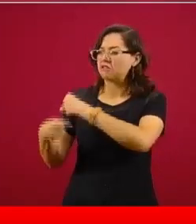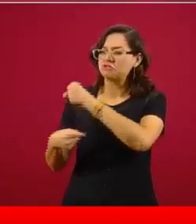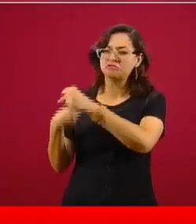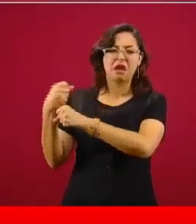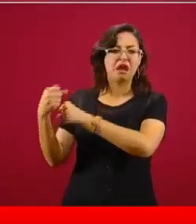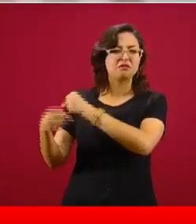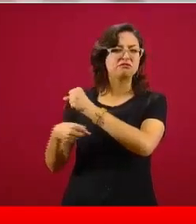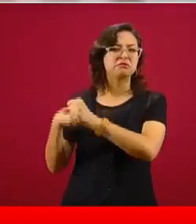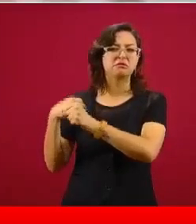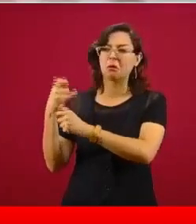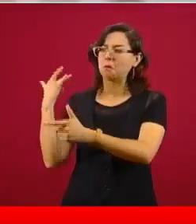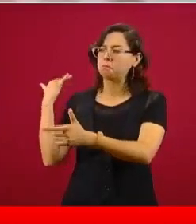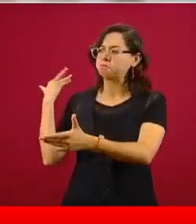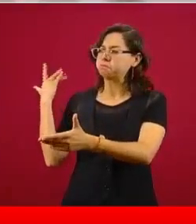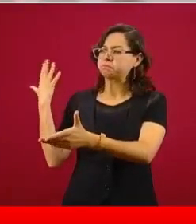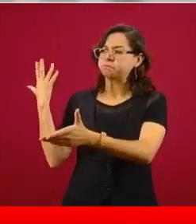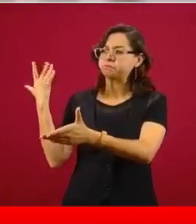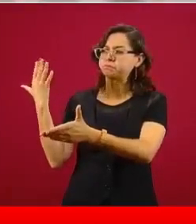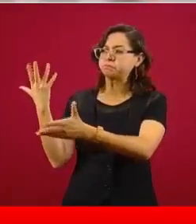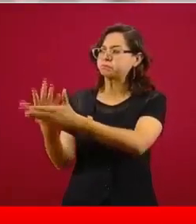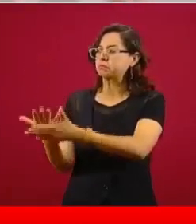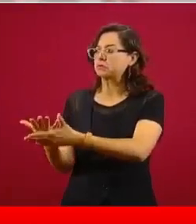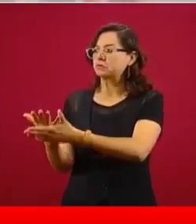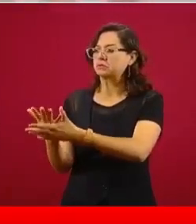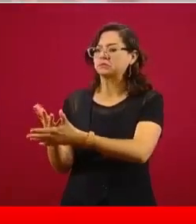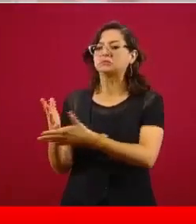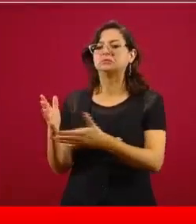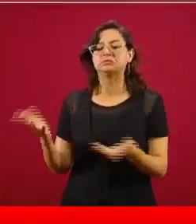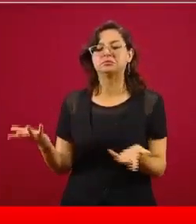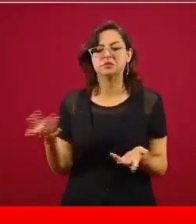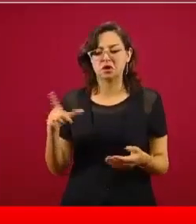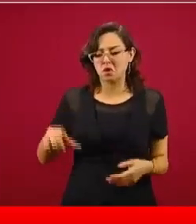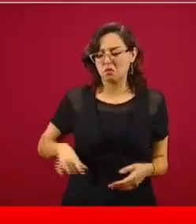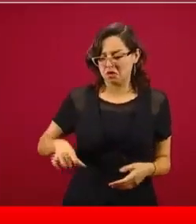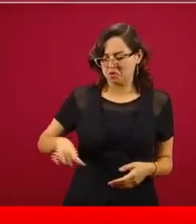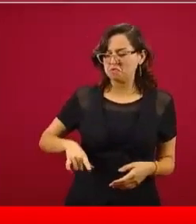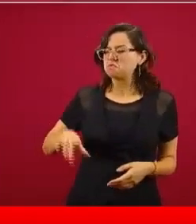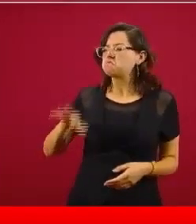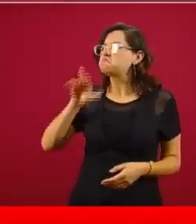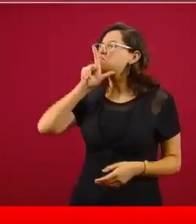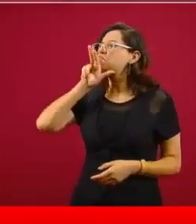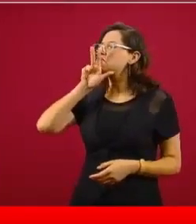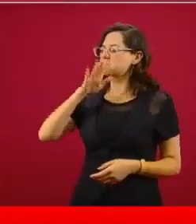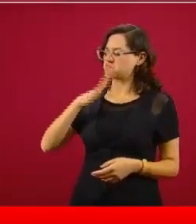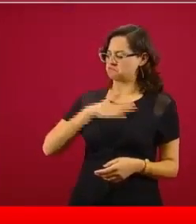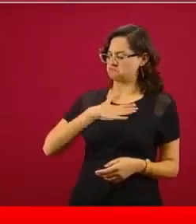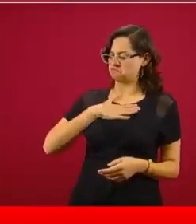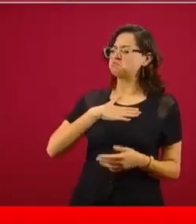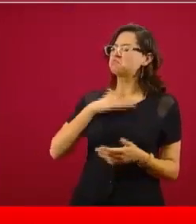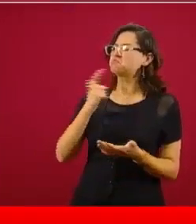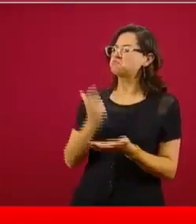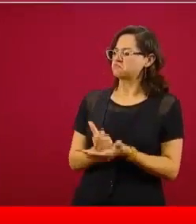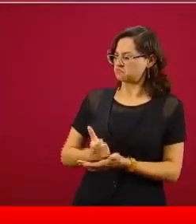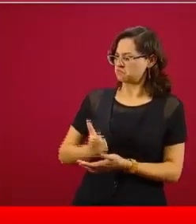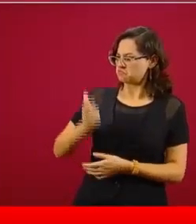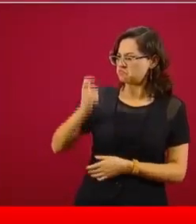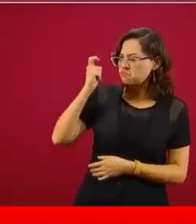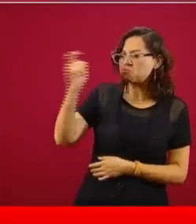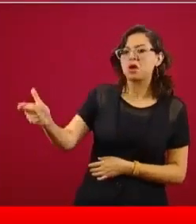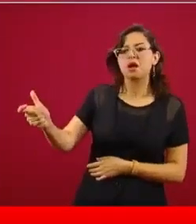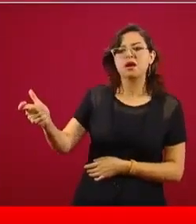las compró esas carteras el gobierno y les dio pagarés